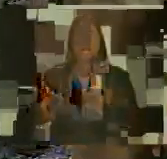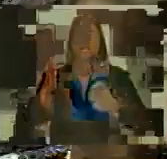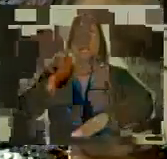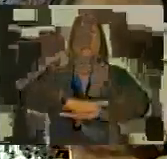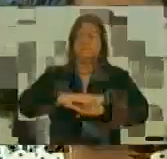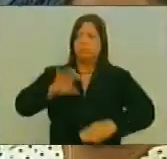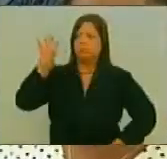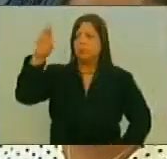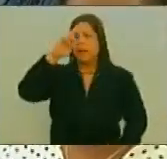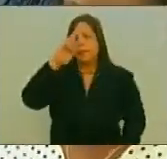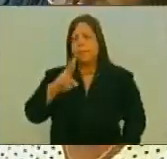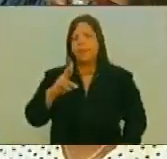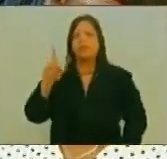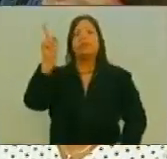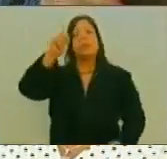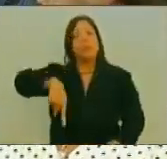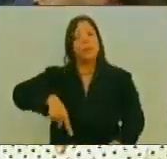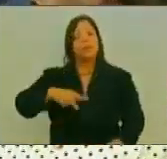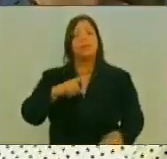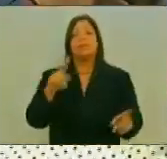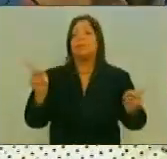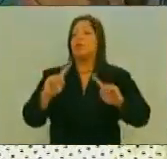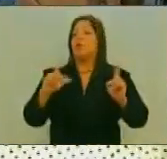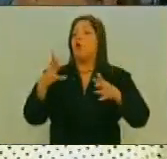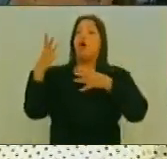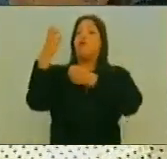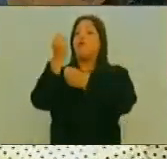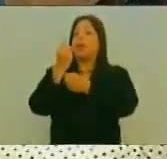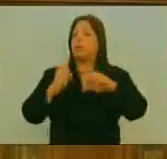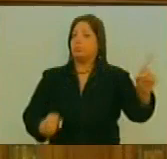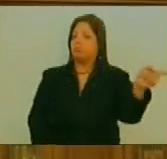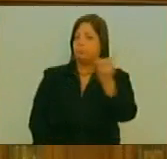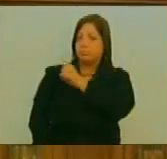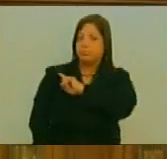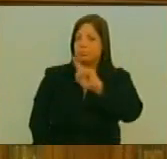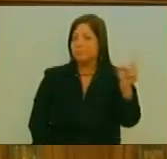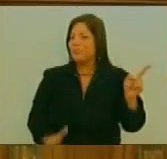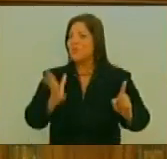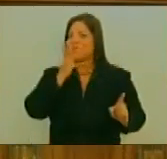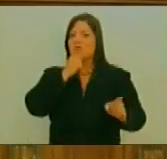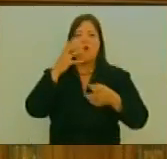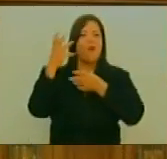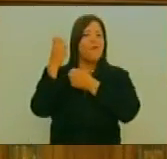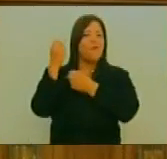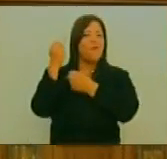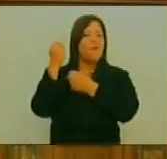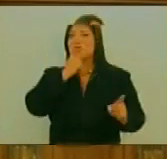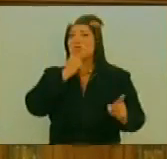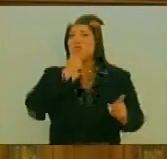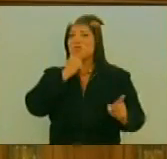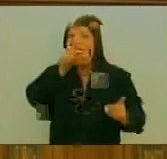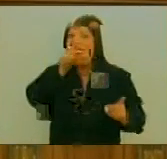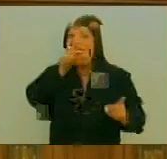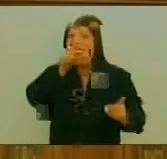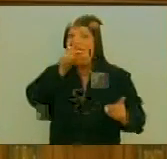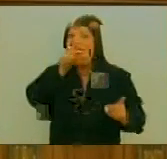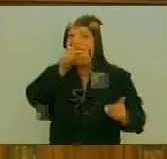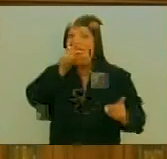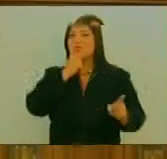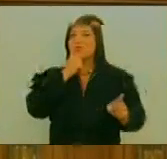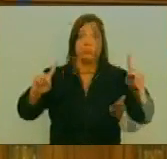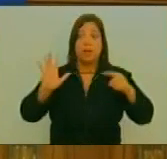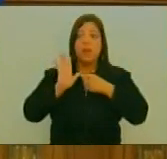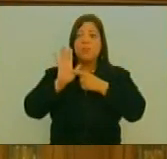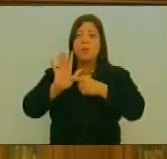patriotismo También debemos decir No nos confiamos No tenemos Por qué confiarnos Que nos han